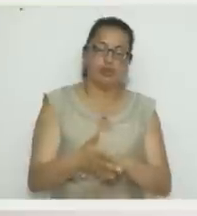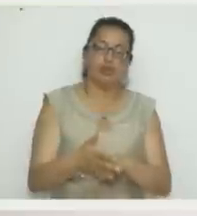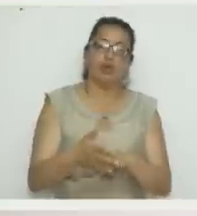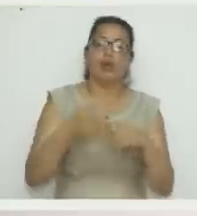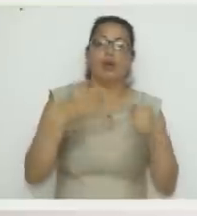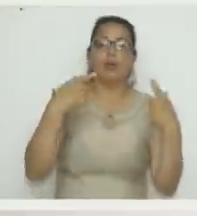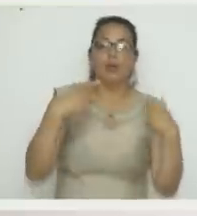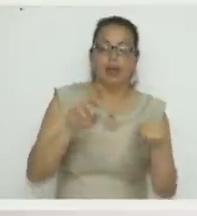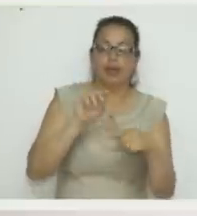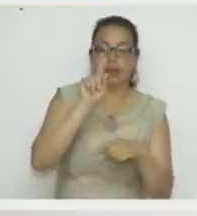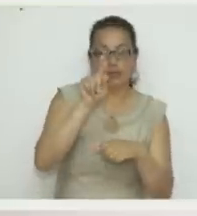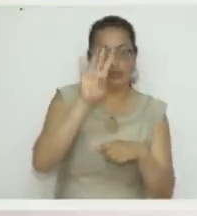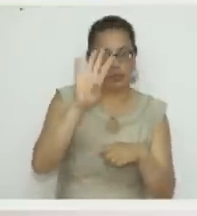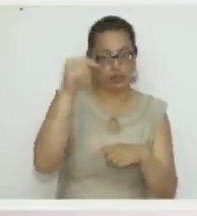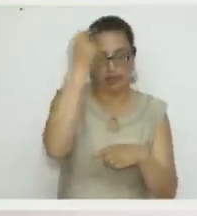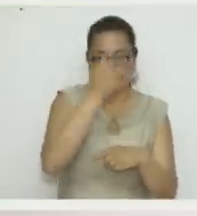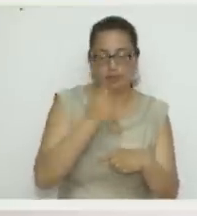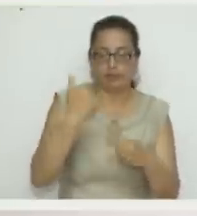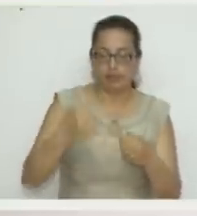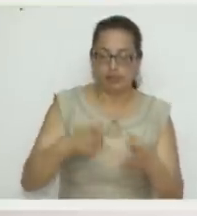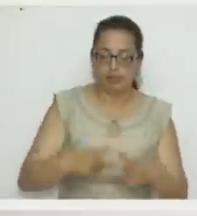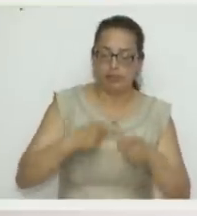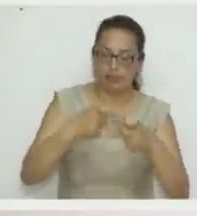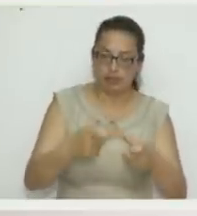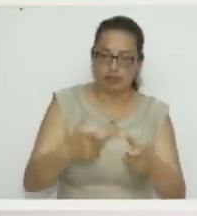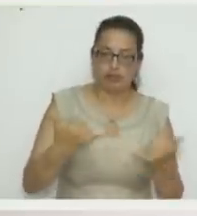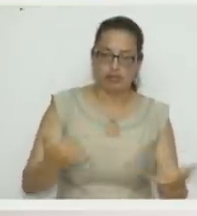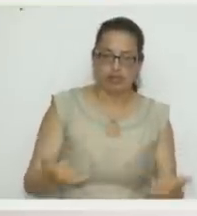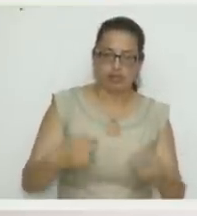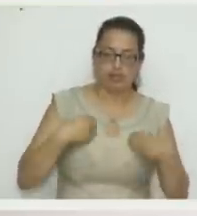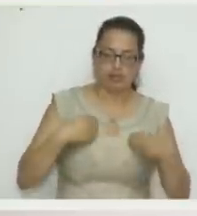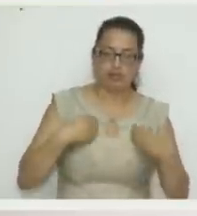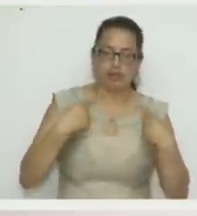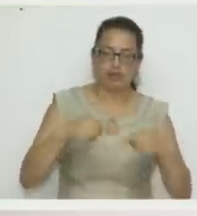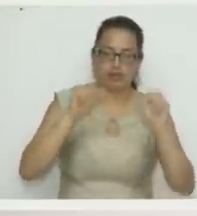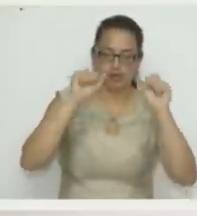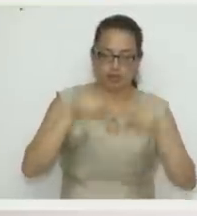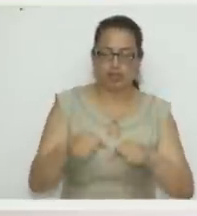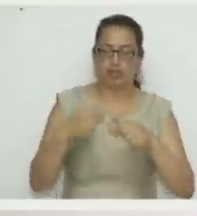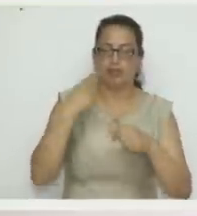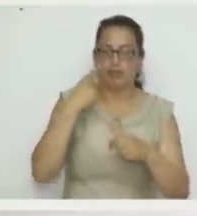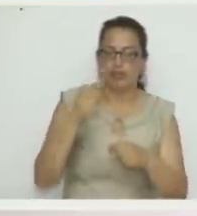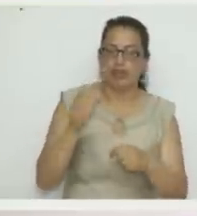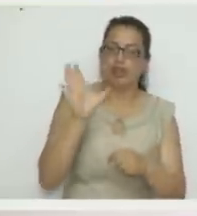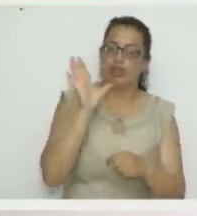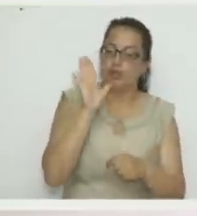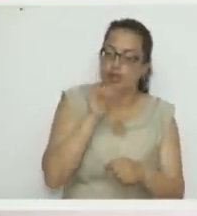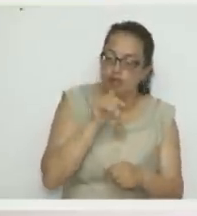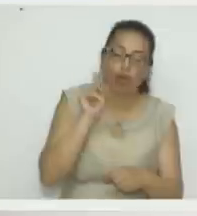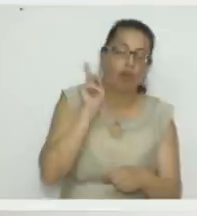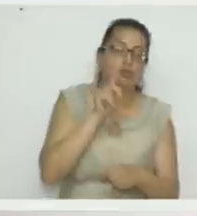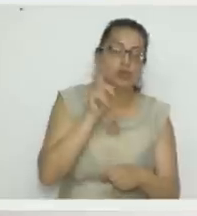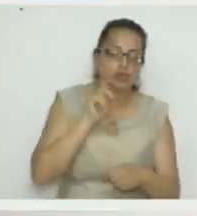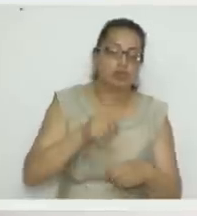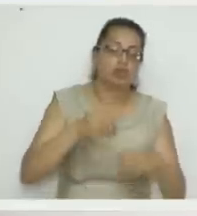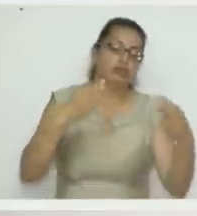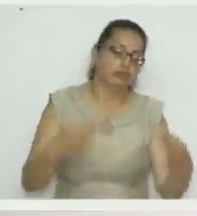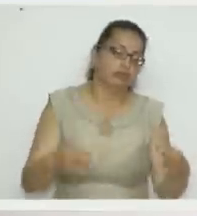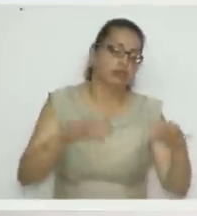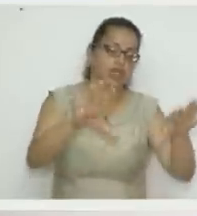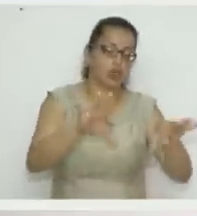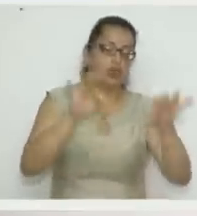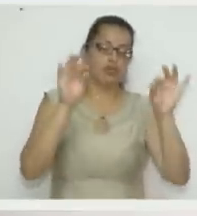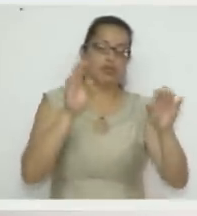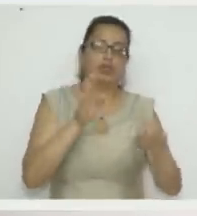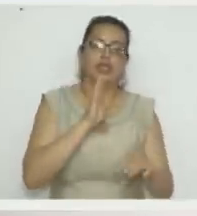pendientes, el 14 de septiembre se va a entregar aquí en el programa en vivo para que ustedes vean que no hay trampa ni nada. Eso es suerte. Así que